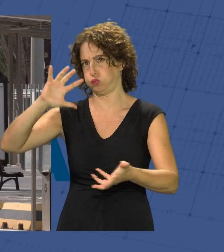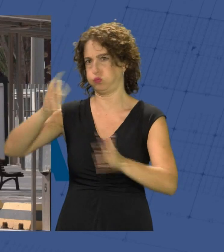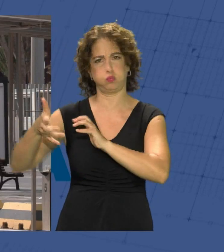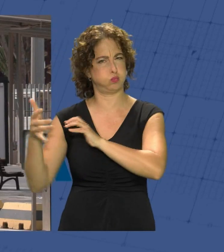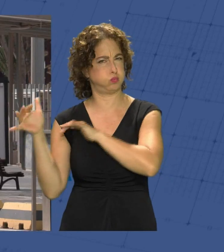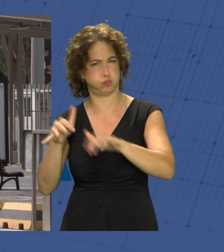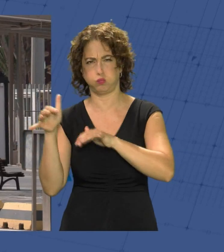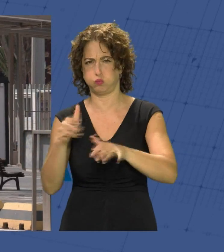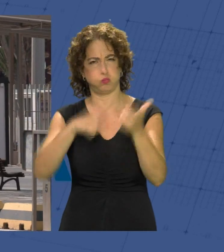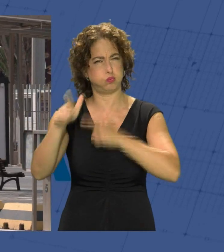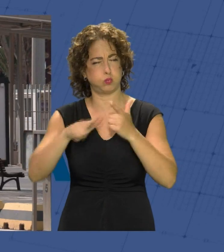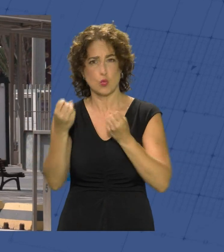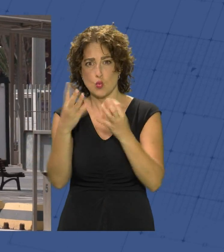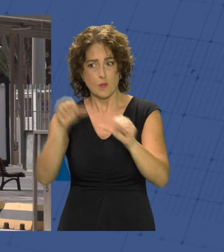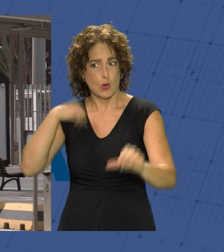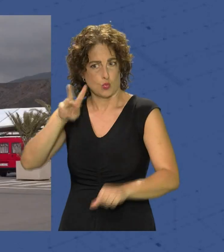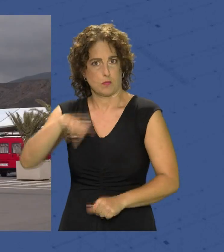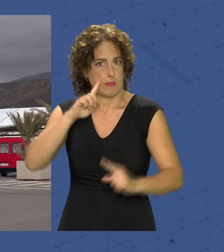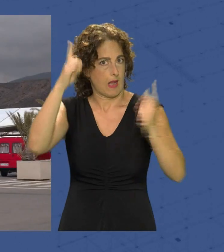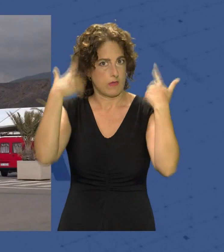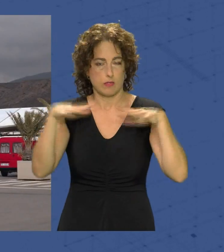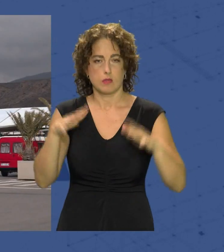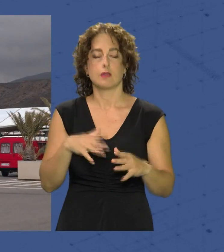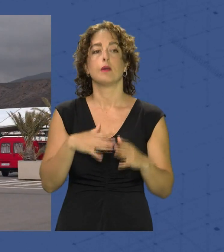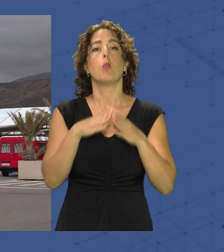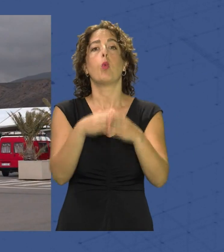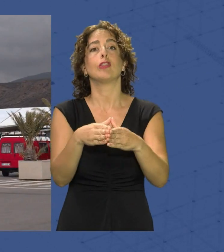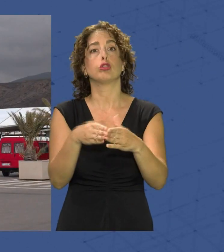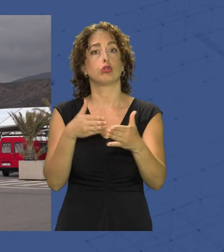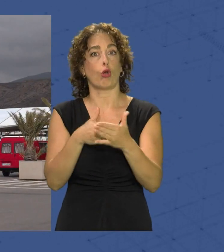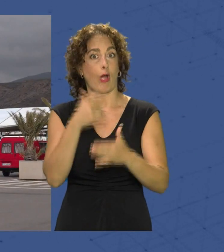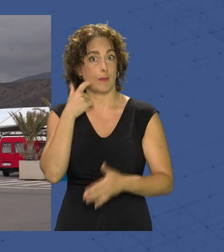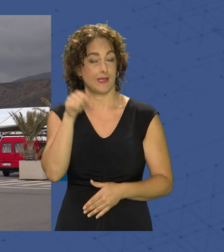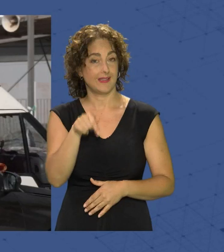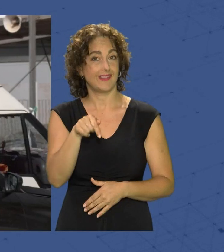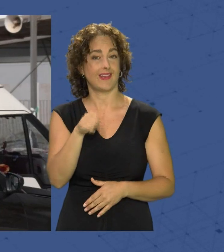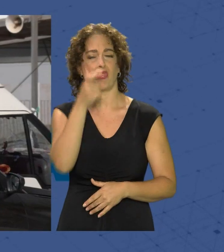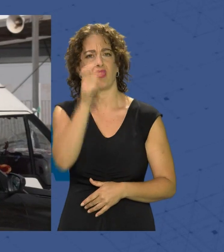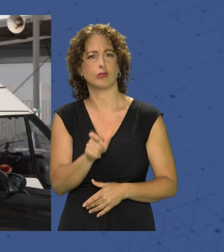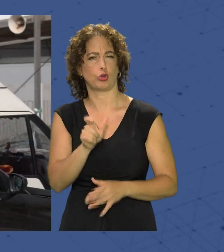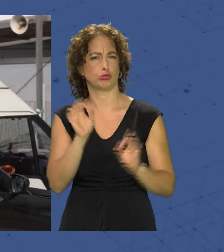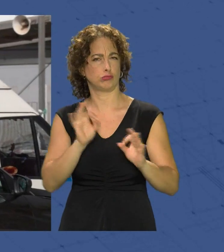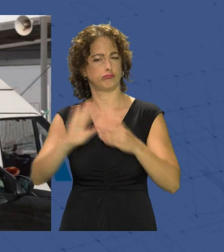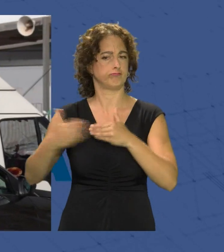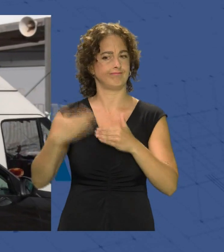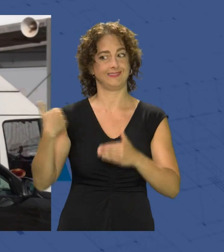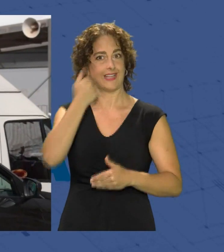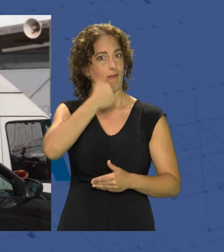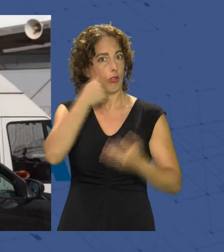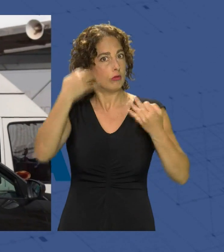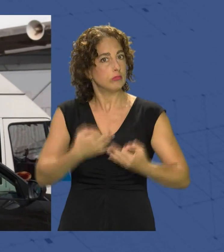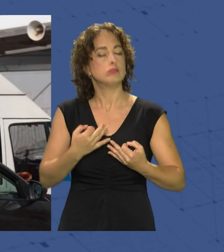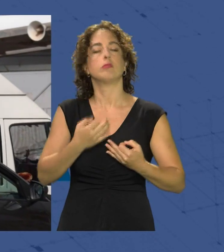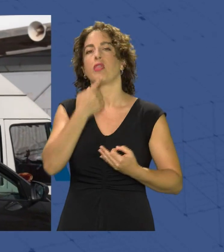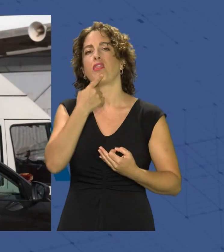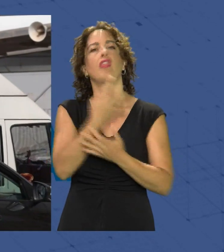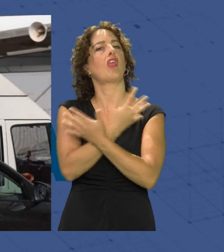números nunca vistos. El puerto de Almería en estos momentos, con los datos cerrados a fecha del sábado, representa ya